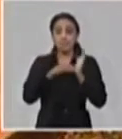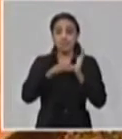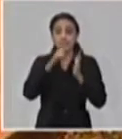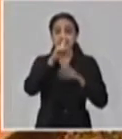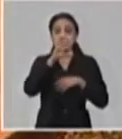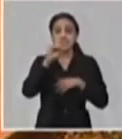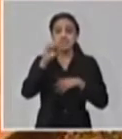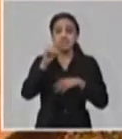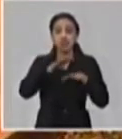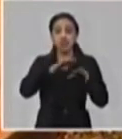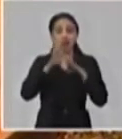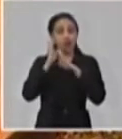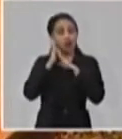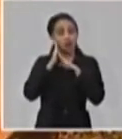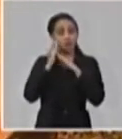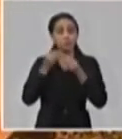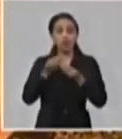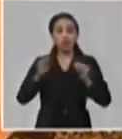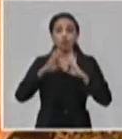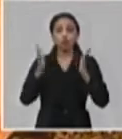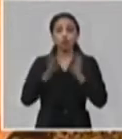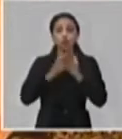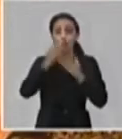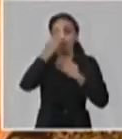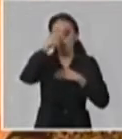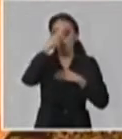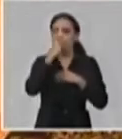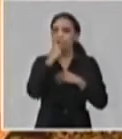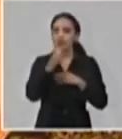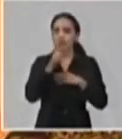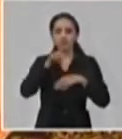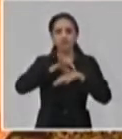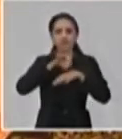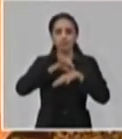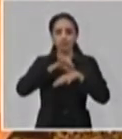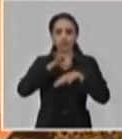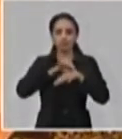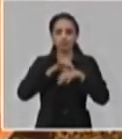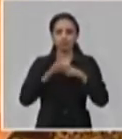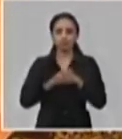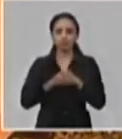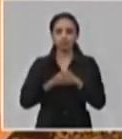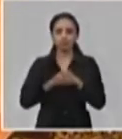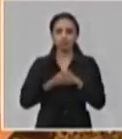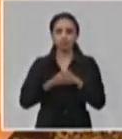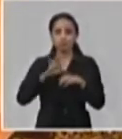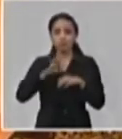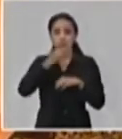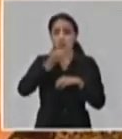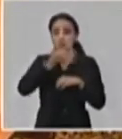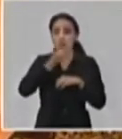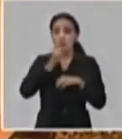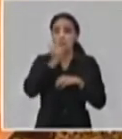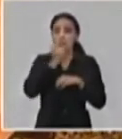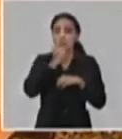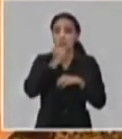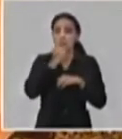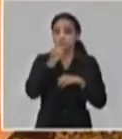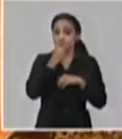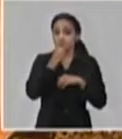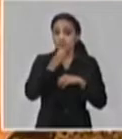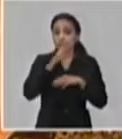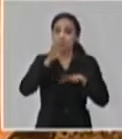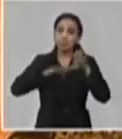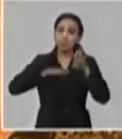que van a estar dispuestas en todo el país para la atención a esta enfermedad. Y como expliqué, se irá incrementando, de acuerdo a cómo